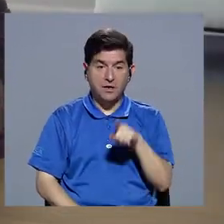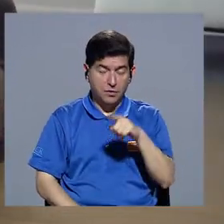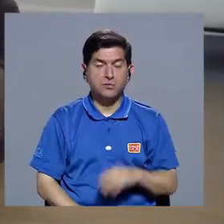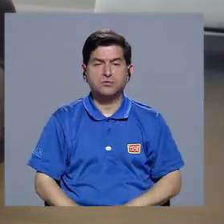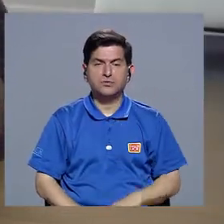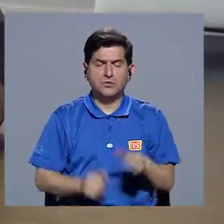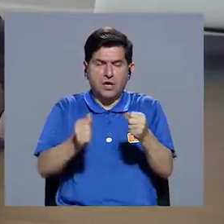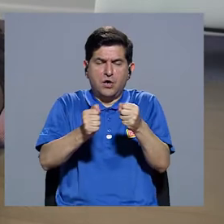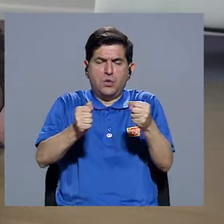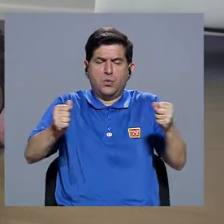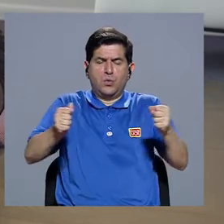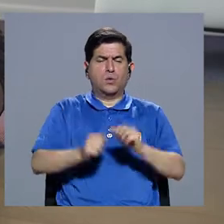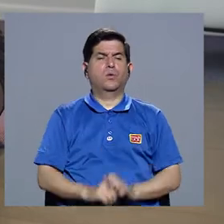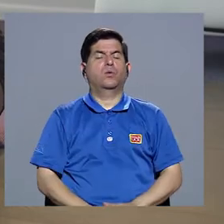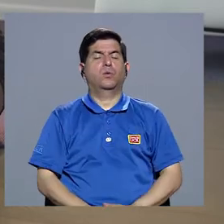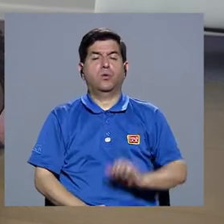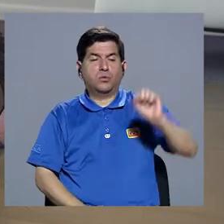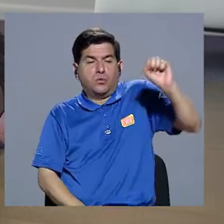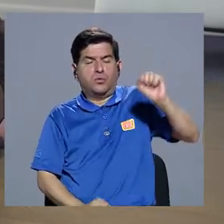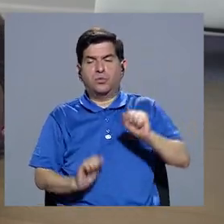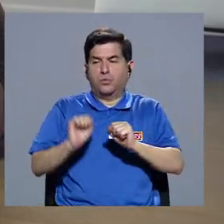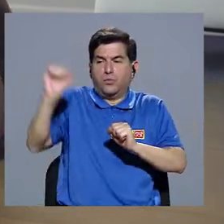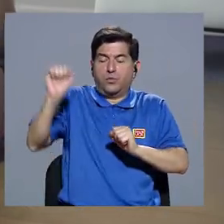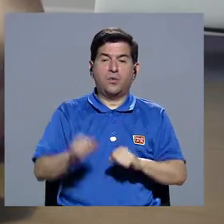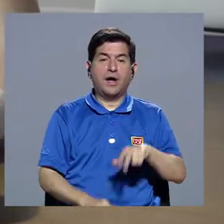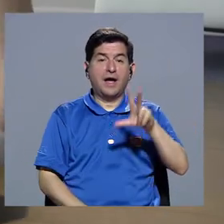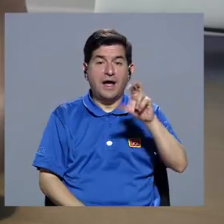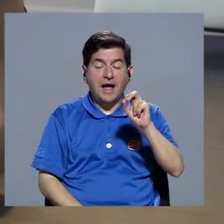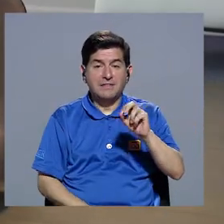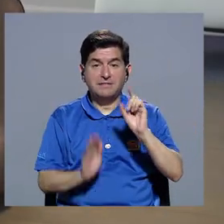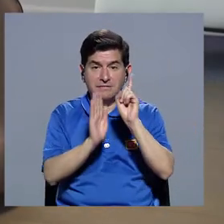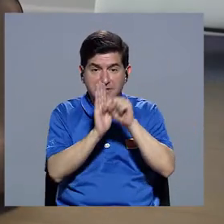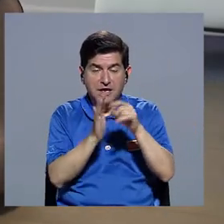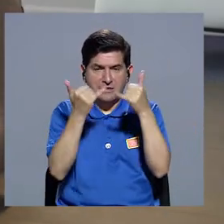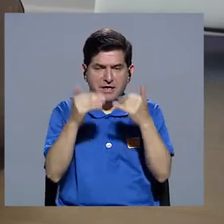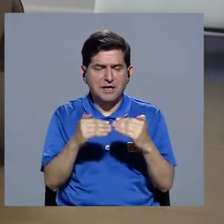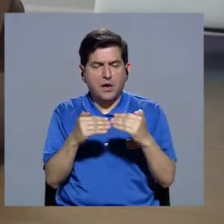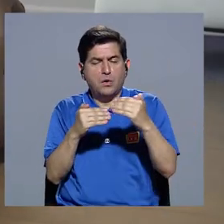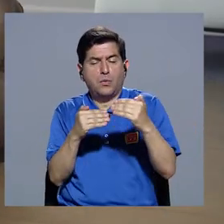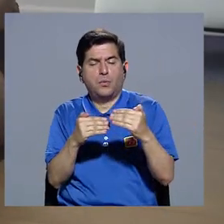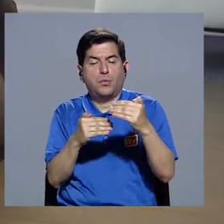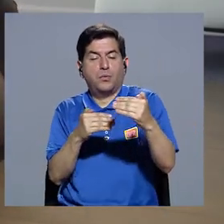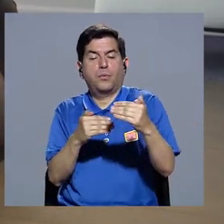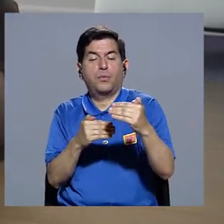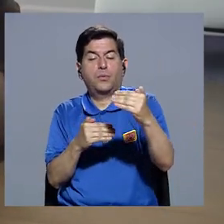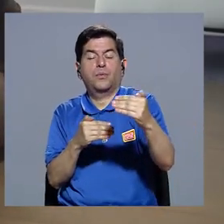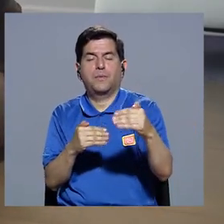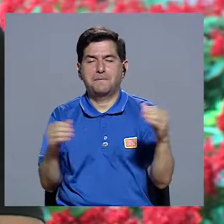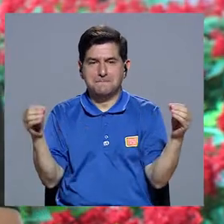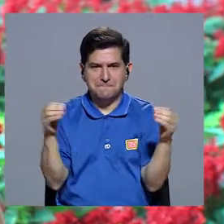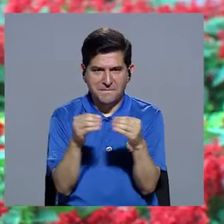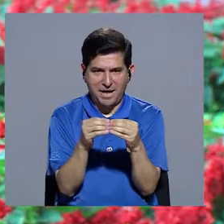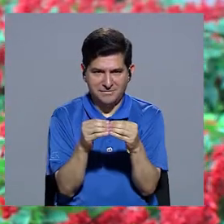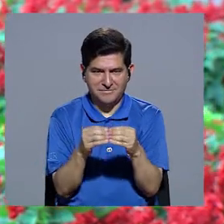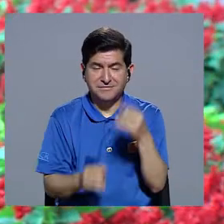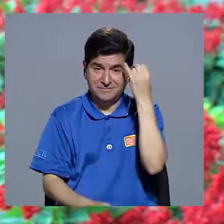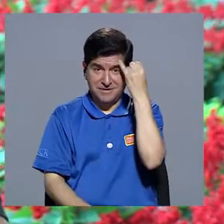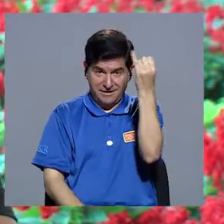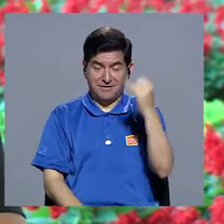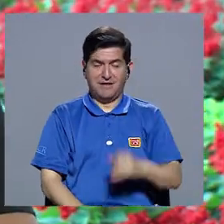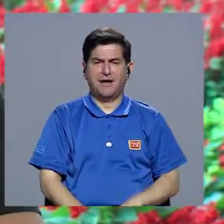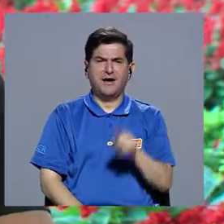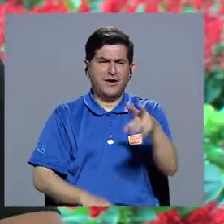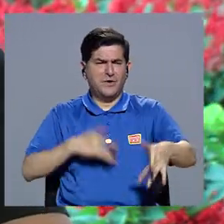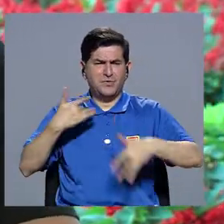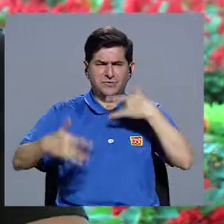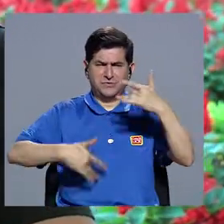haciendo un estiramiento e intentar, a partir de los 30 segundos, ir cada vez llegando un poquitito más y cada vez un poquitito más. Esa es la idea. O que